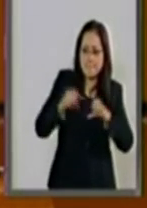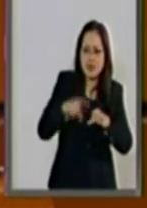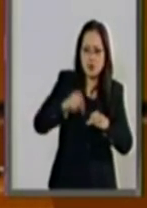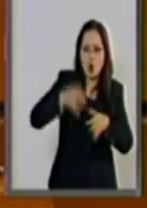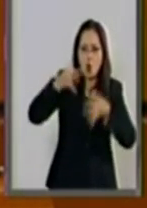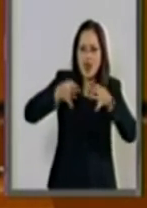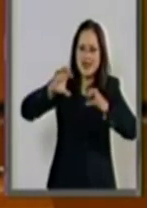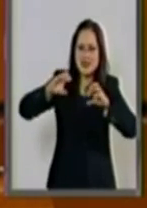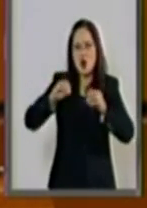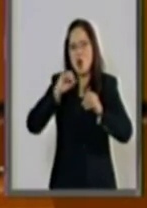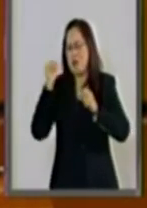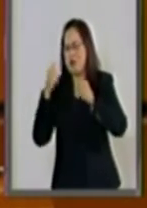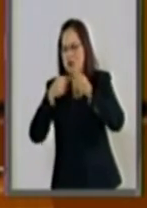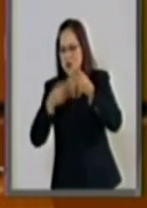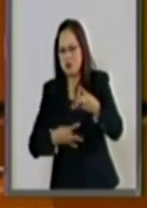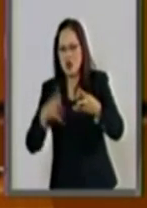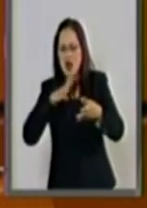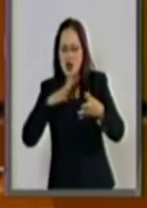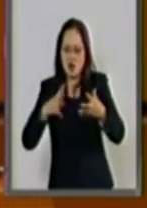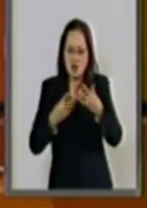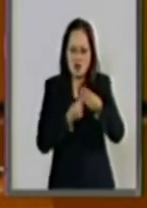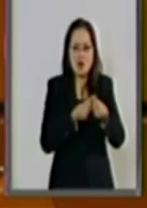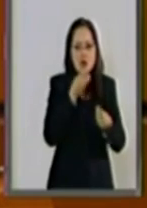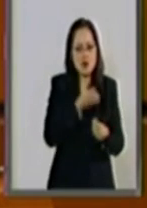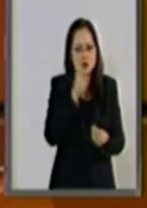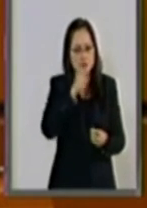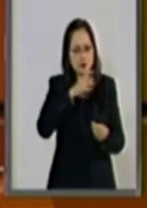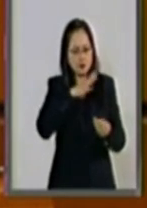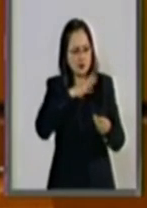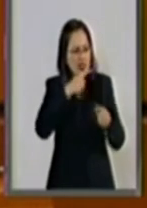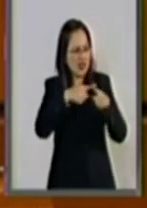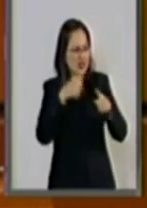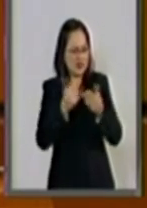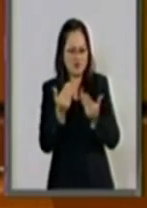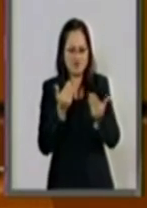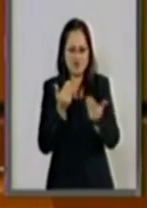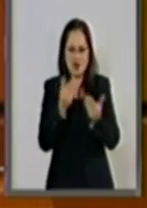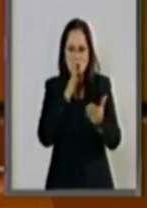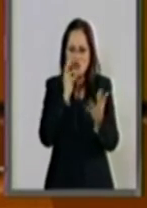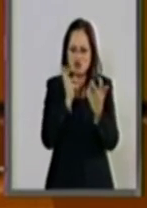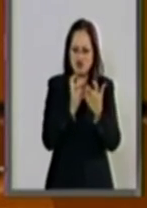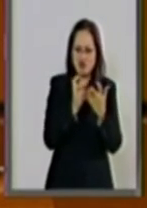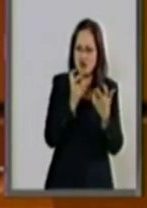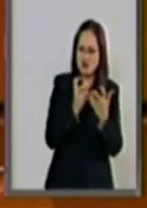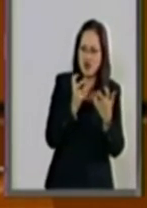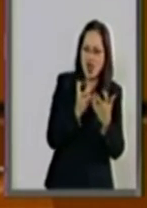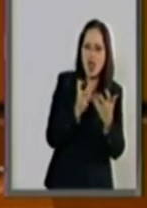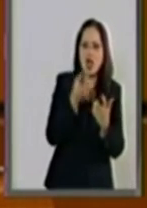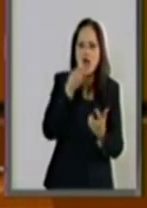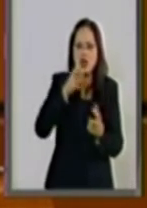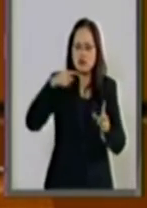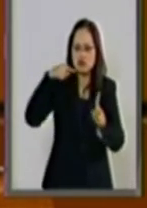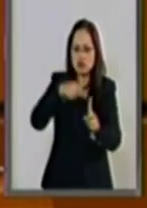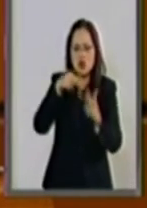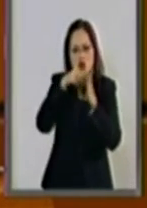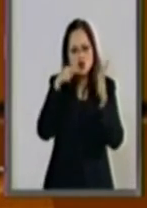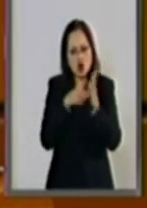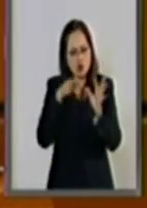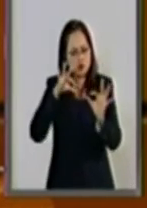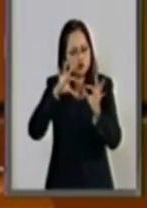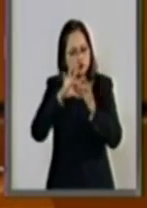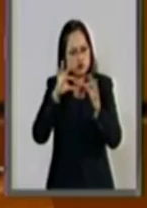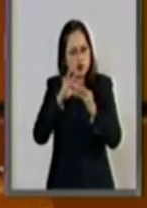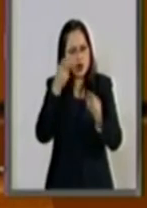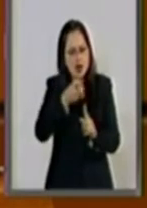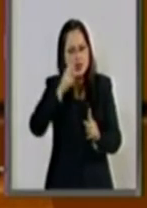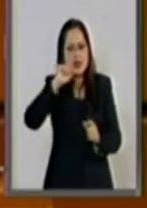además se encontrarían vigentes diversas incompatibilidades en la norma sustantiva y adjetiva generando con